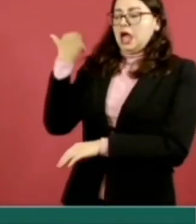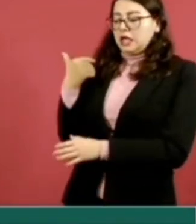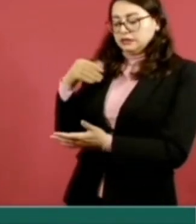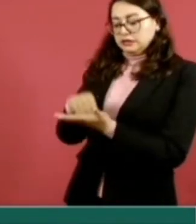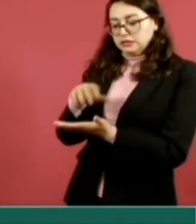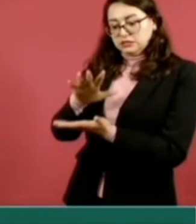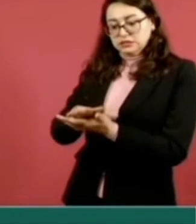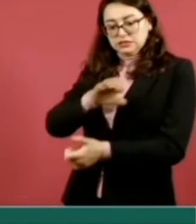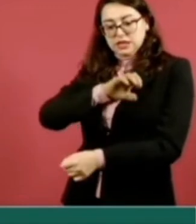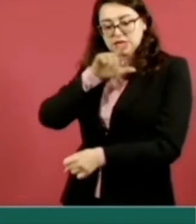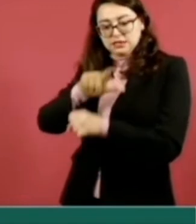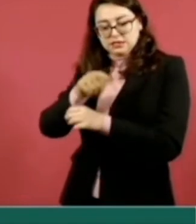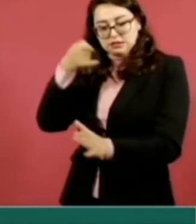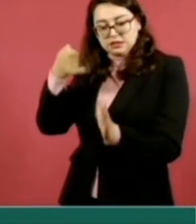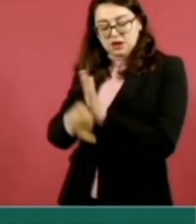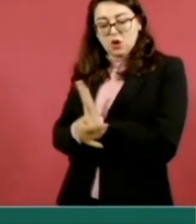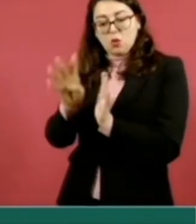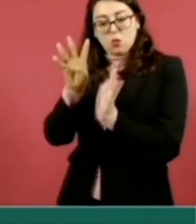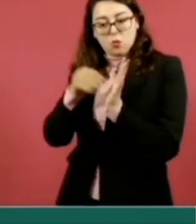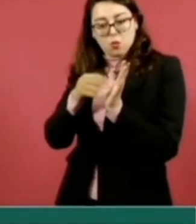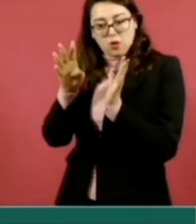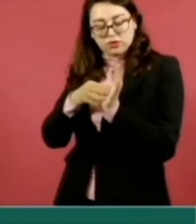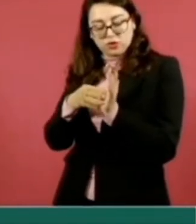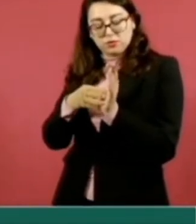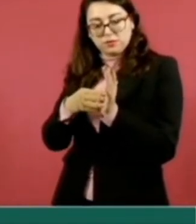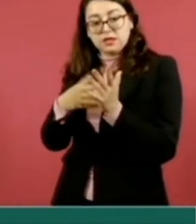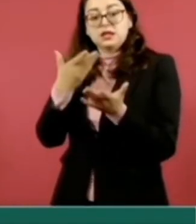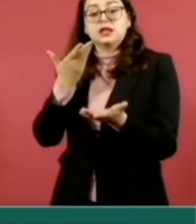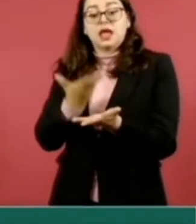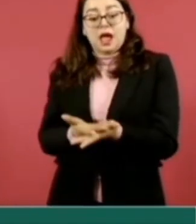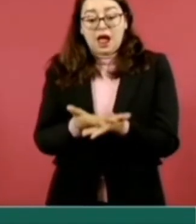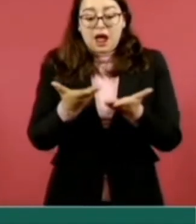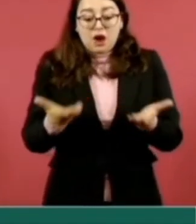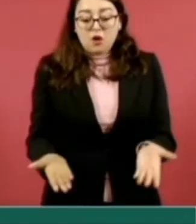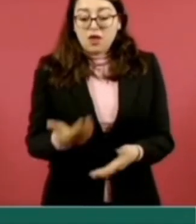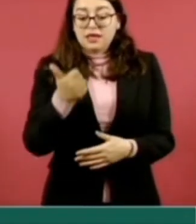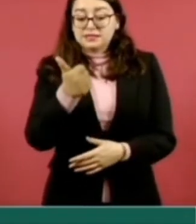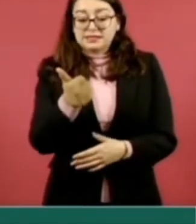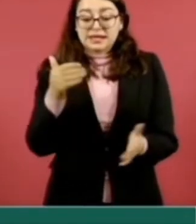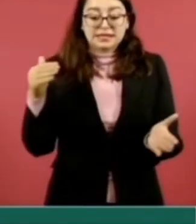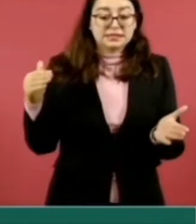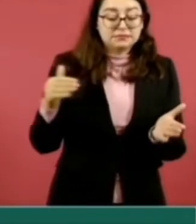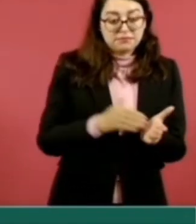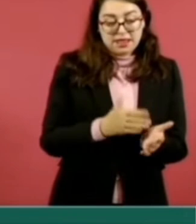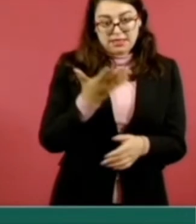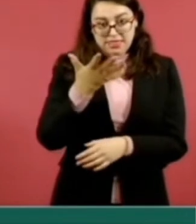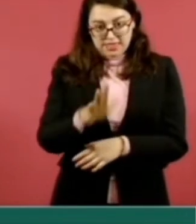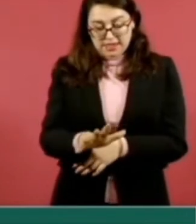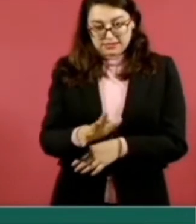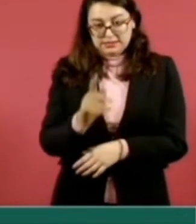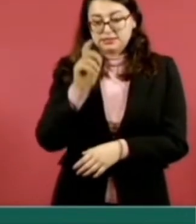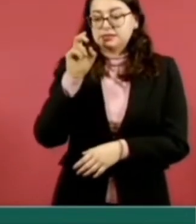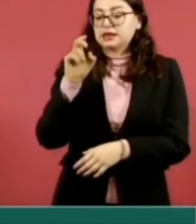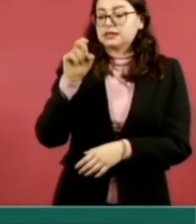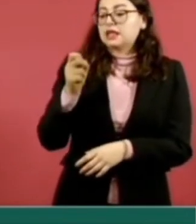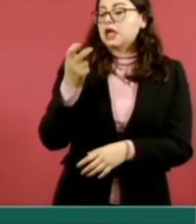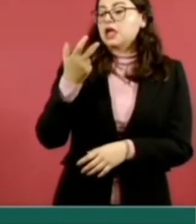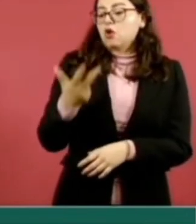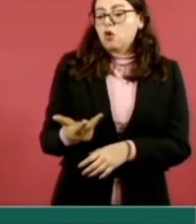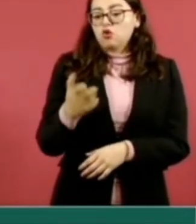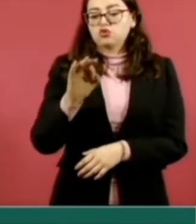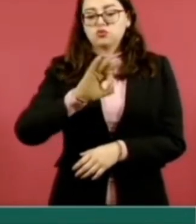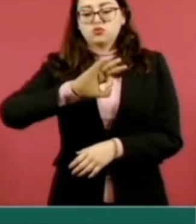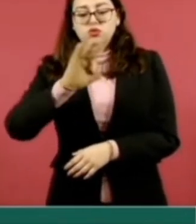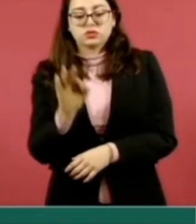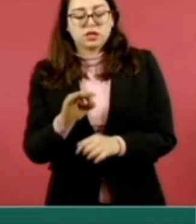especialidad pasó de 4 mil 355 a 6 mil 10 consultas promedio mensual, es decir, un incremento de